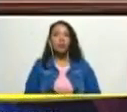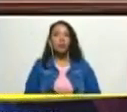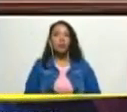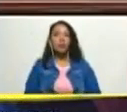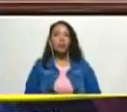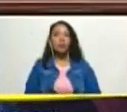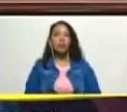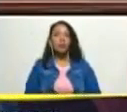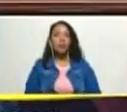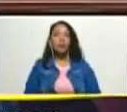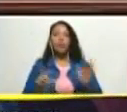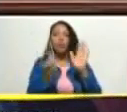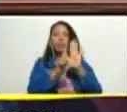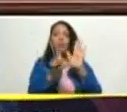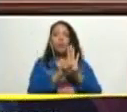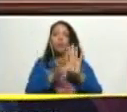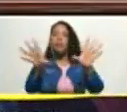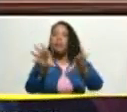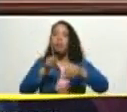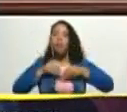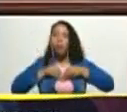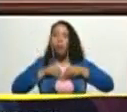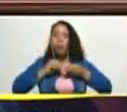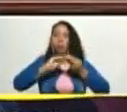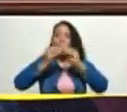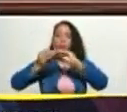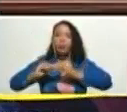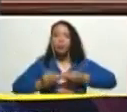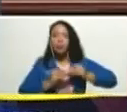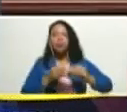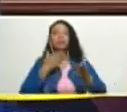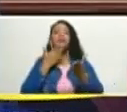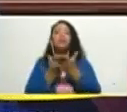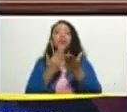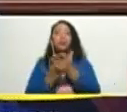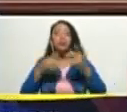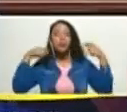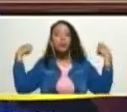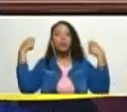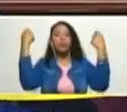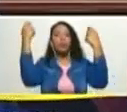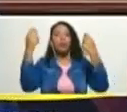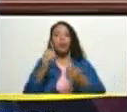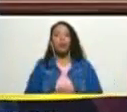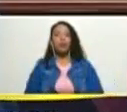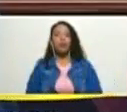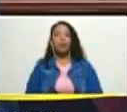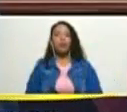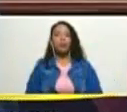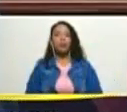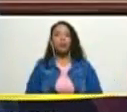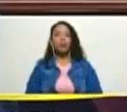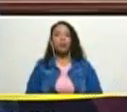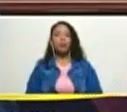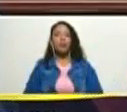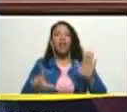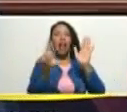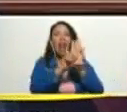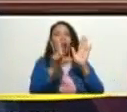leyes adaptadas a las exigencias populares leyes